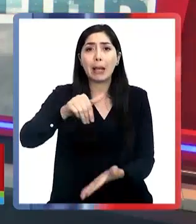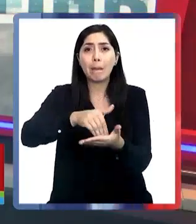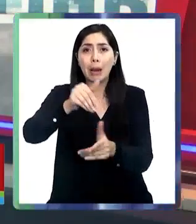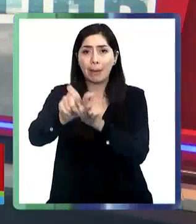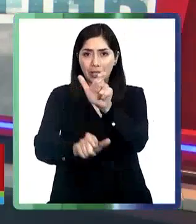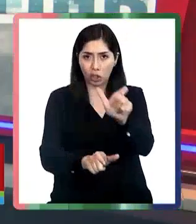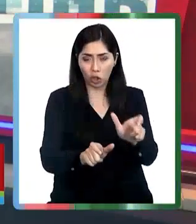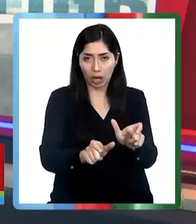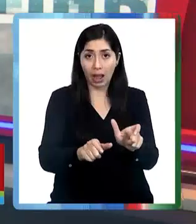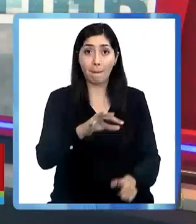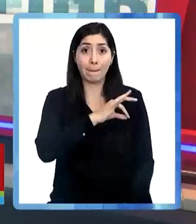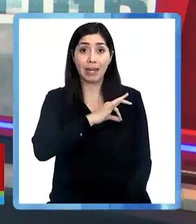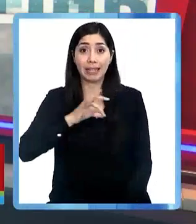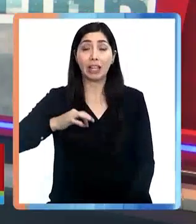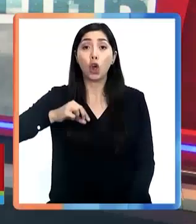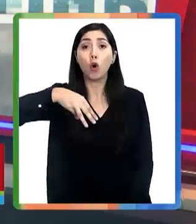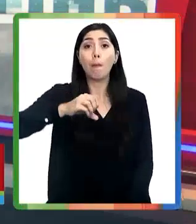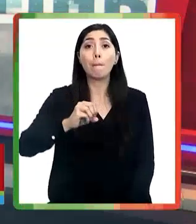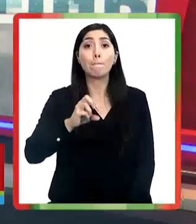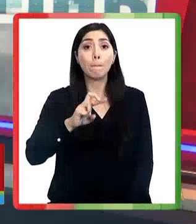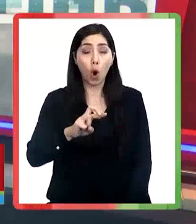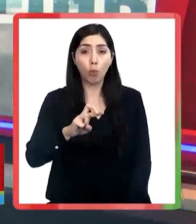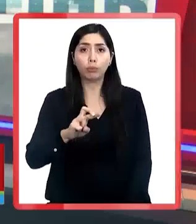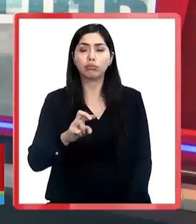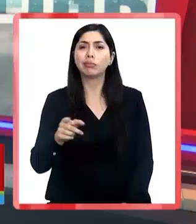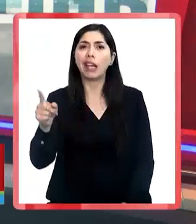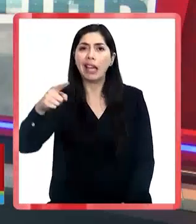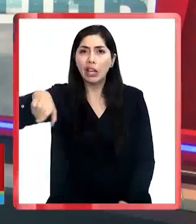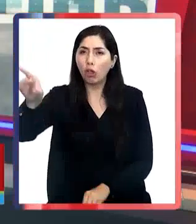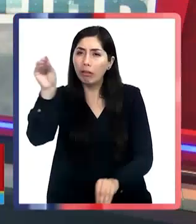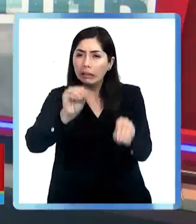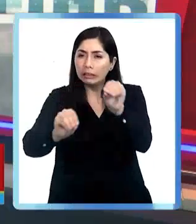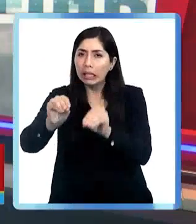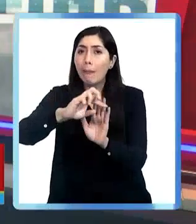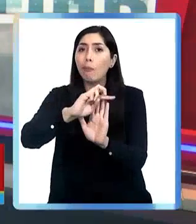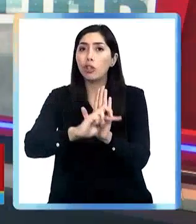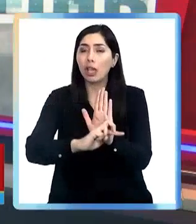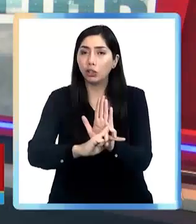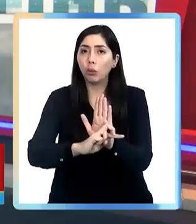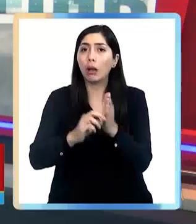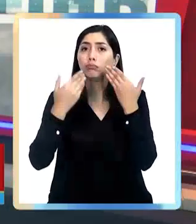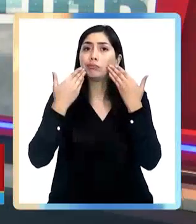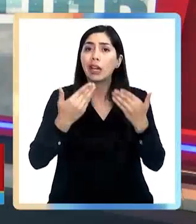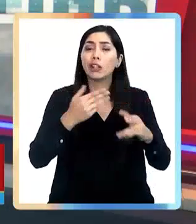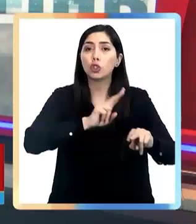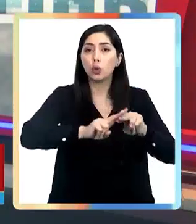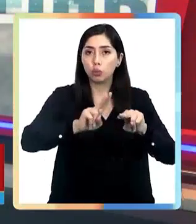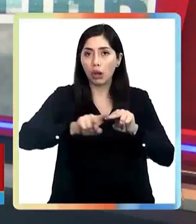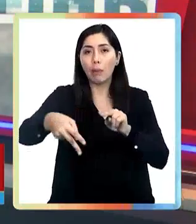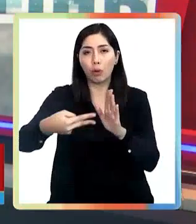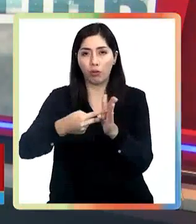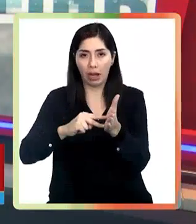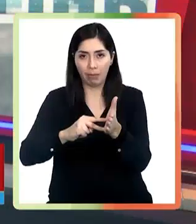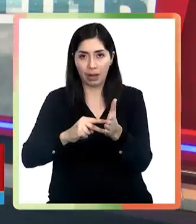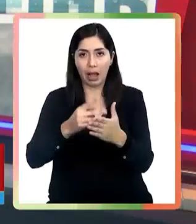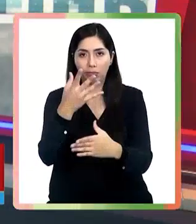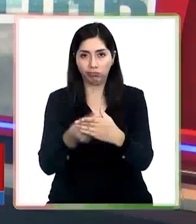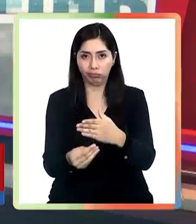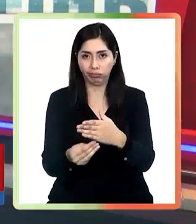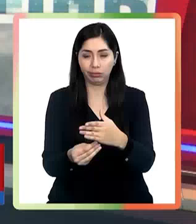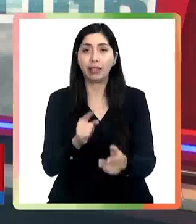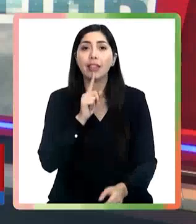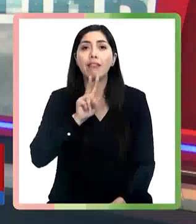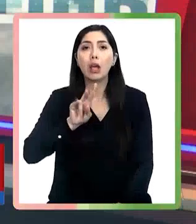habitantes. El Ministerio de Obras Públicas está diseñando un proyecto con tal de solucionar el problema definitivamente.